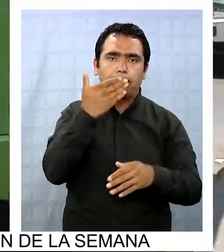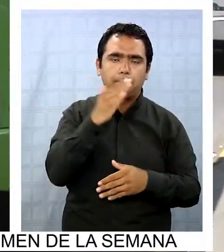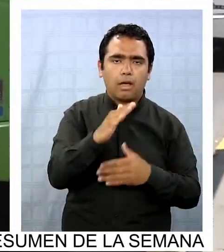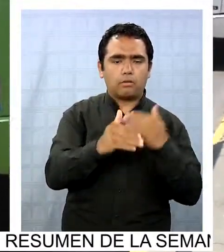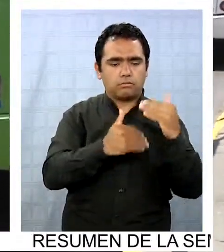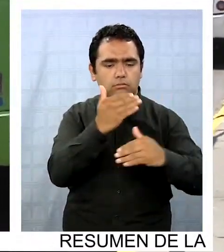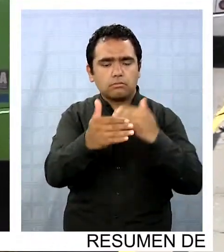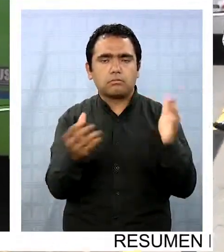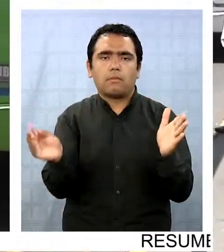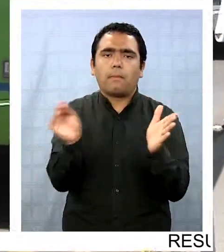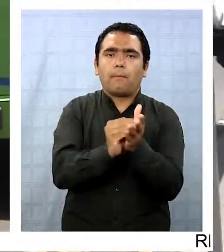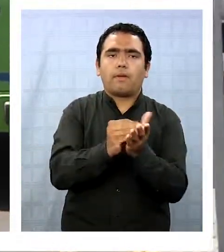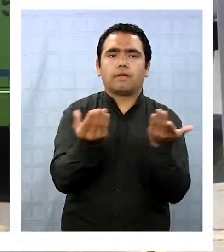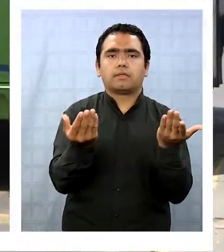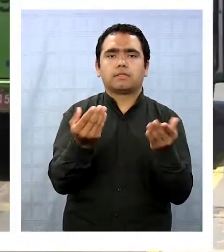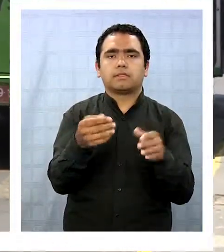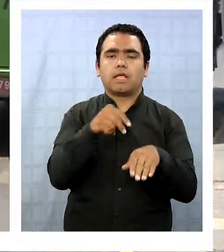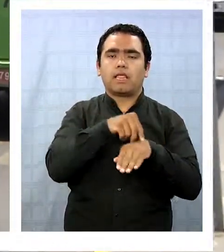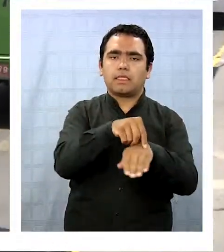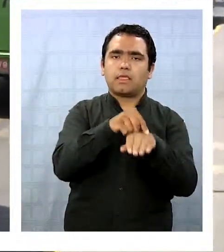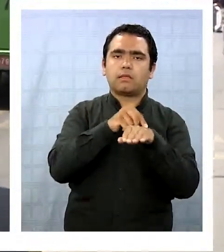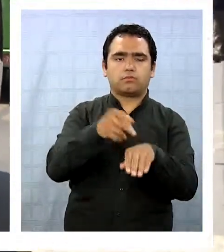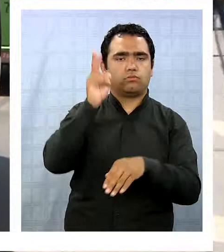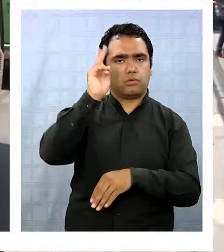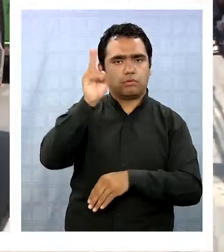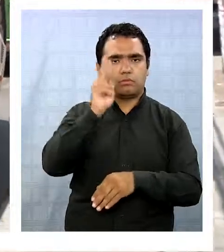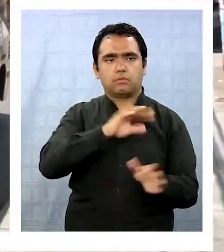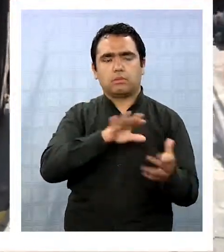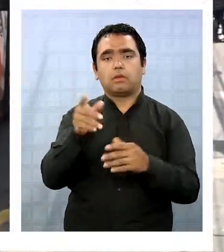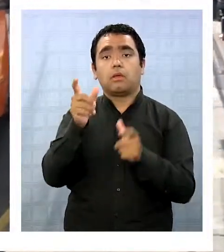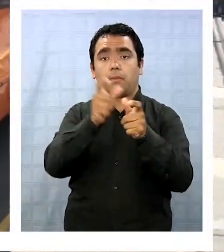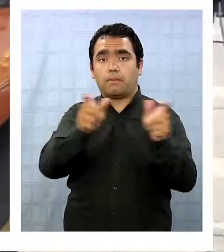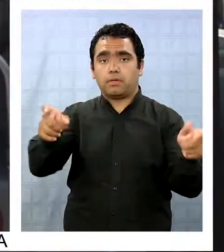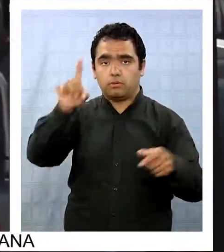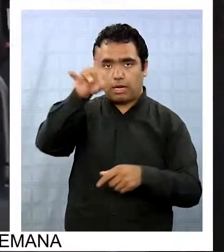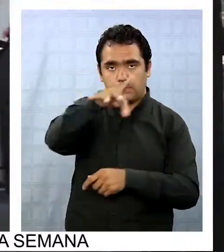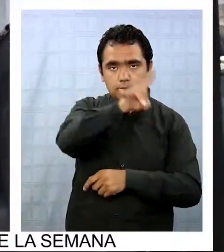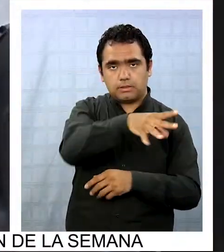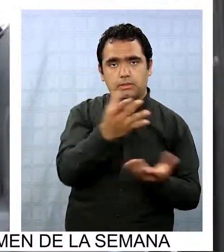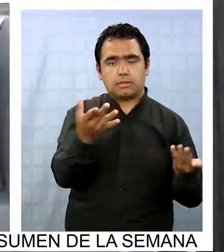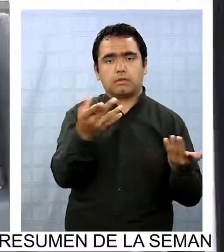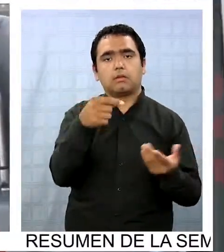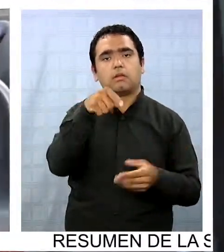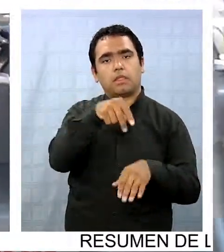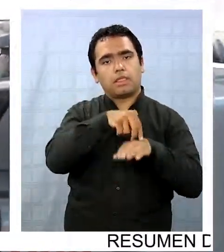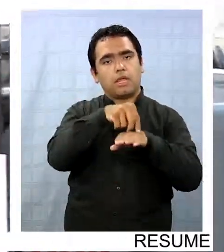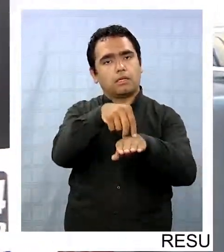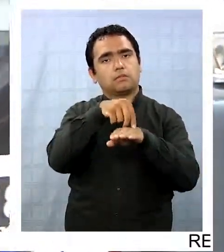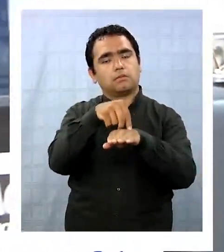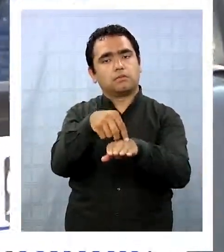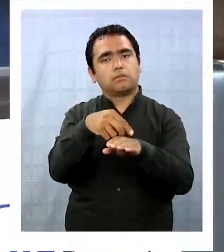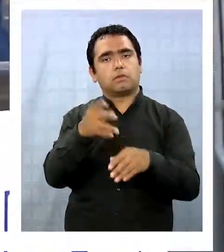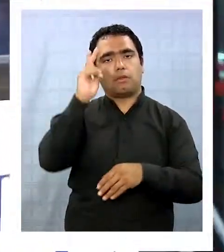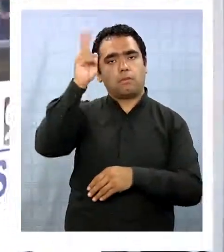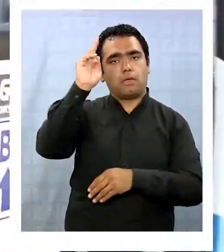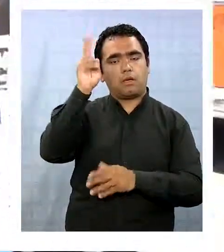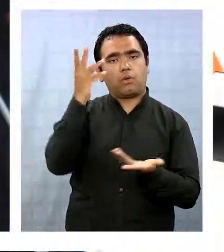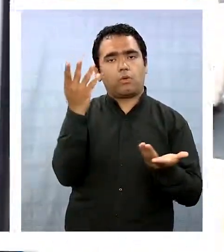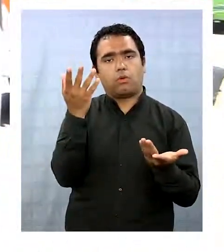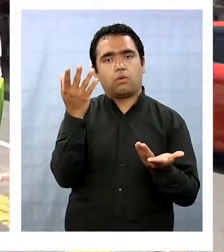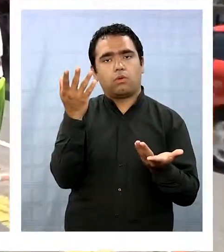aún más el transporte público mayor. La gente debe saber que nuestro transporte de micro